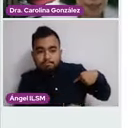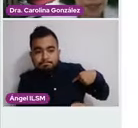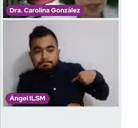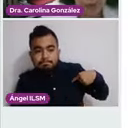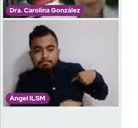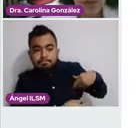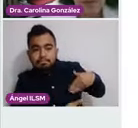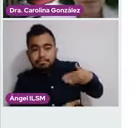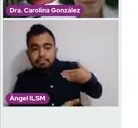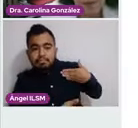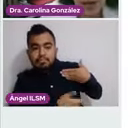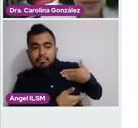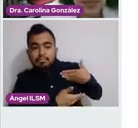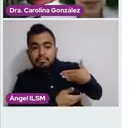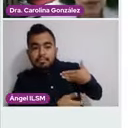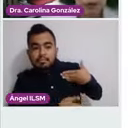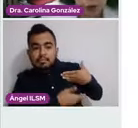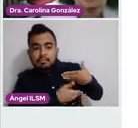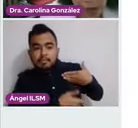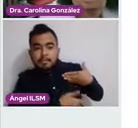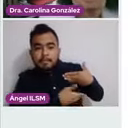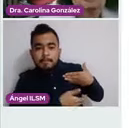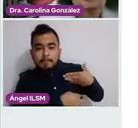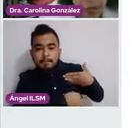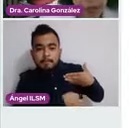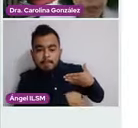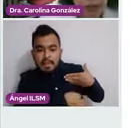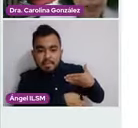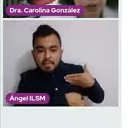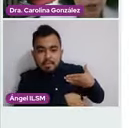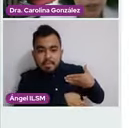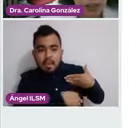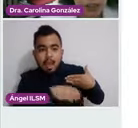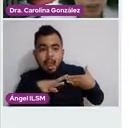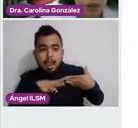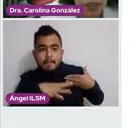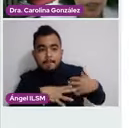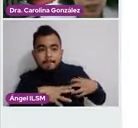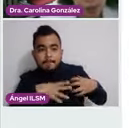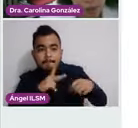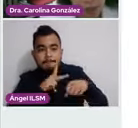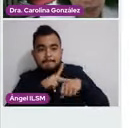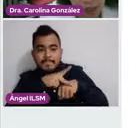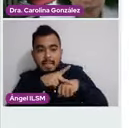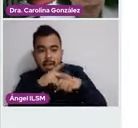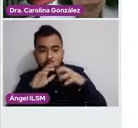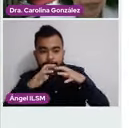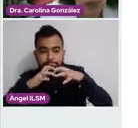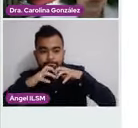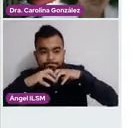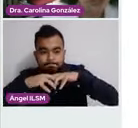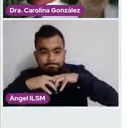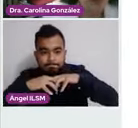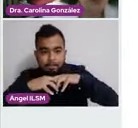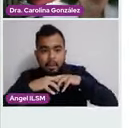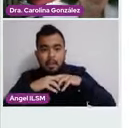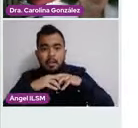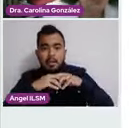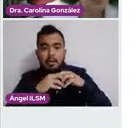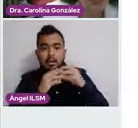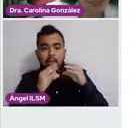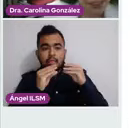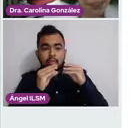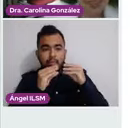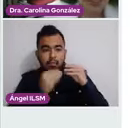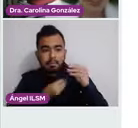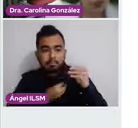axilar media. Va a estar conformada por piel, tejido conectivo y glándula mamaria. El tejido conectivo es